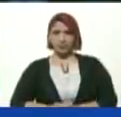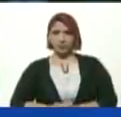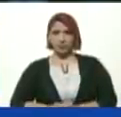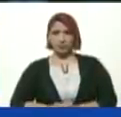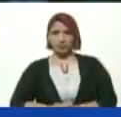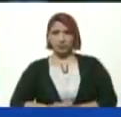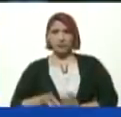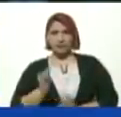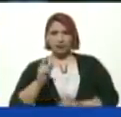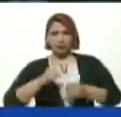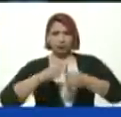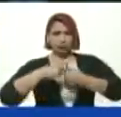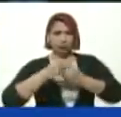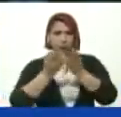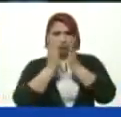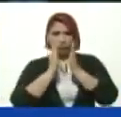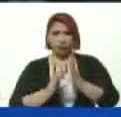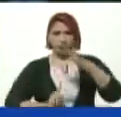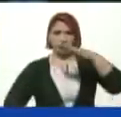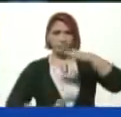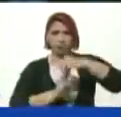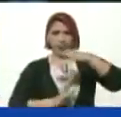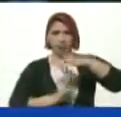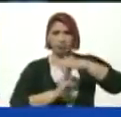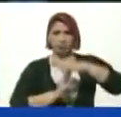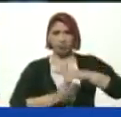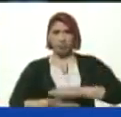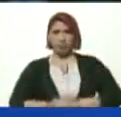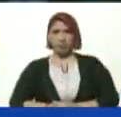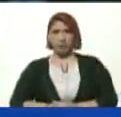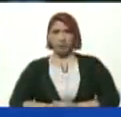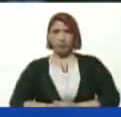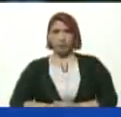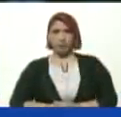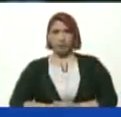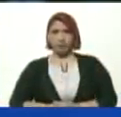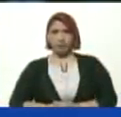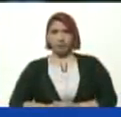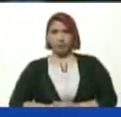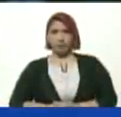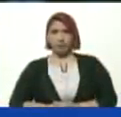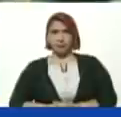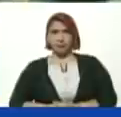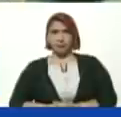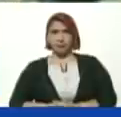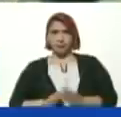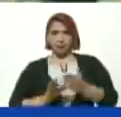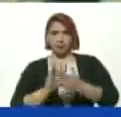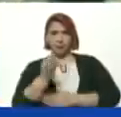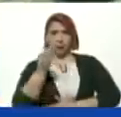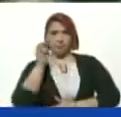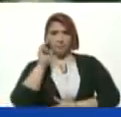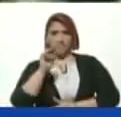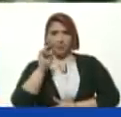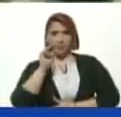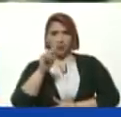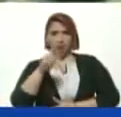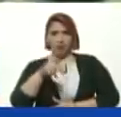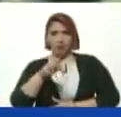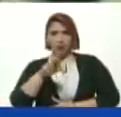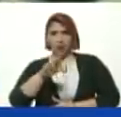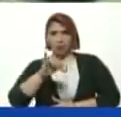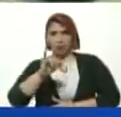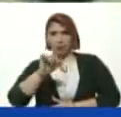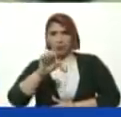Instituto Nacional De capacitación Educativa Fundado por el Maestro Prieto Figueroa